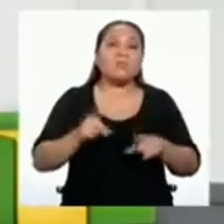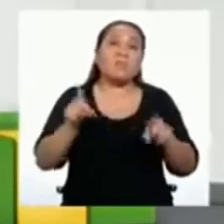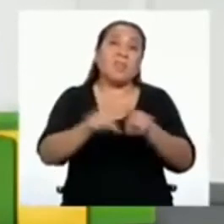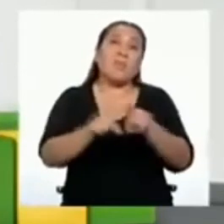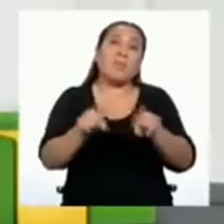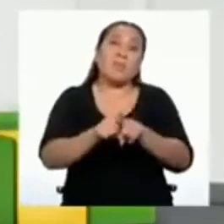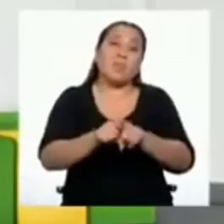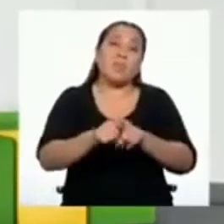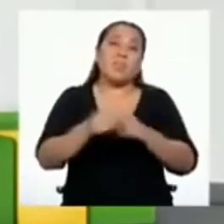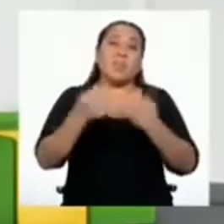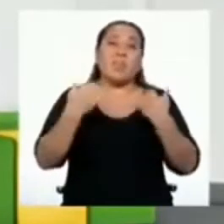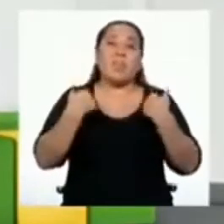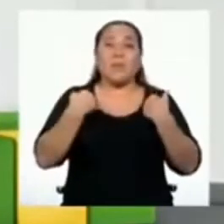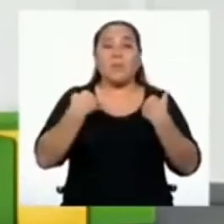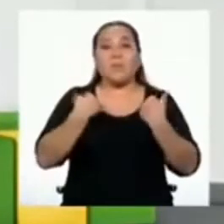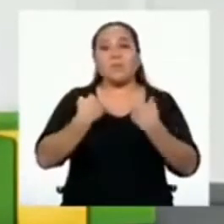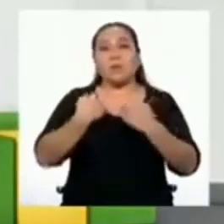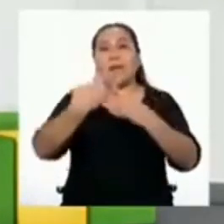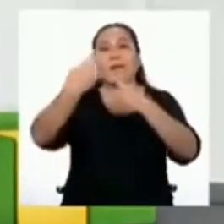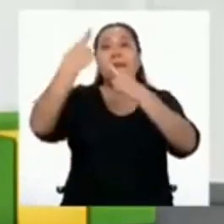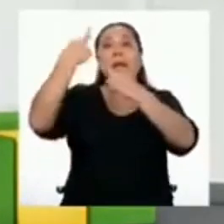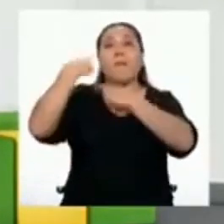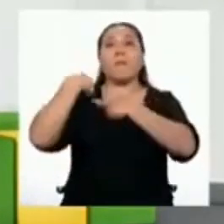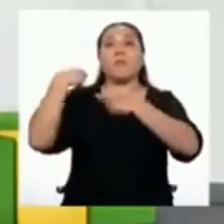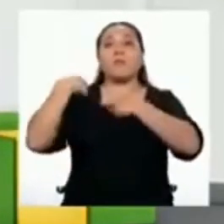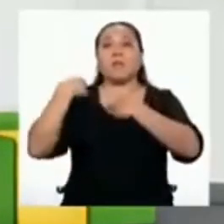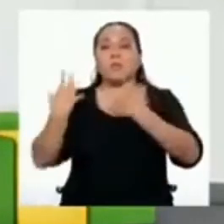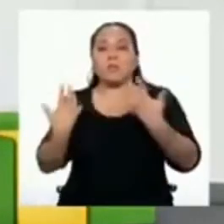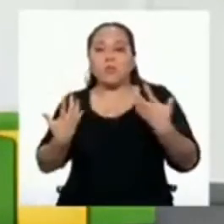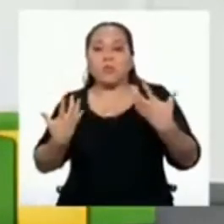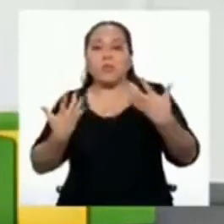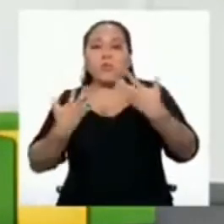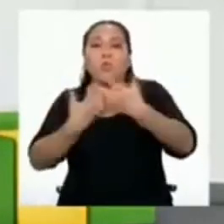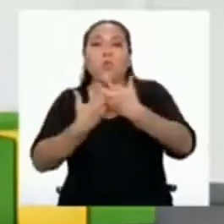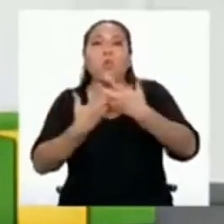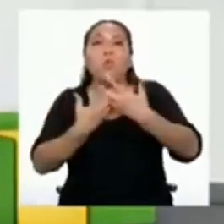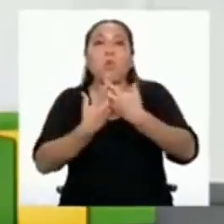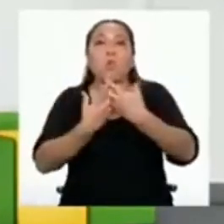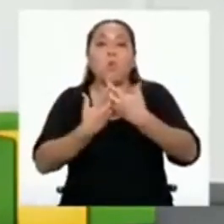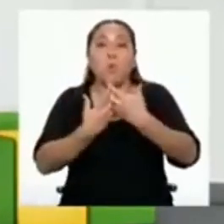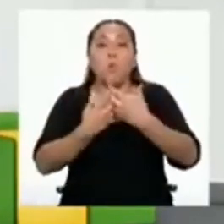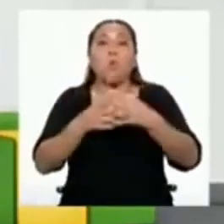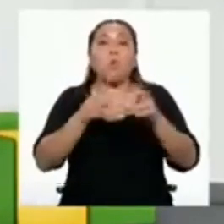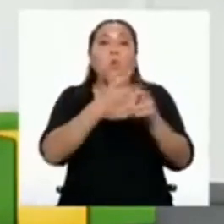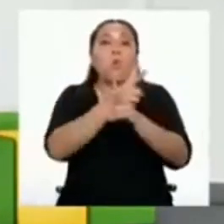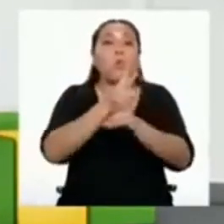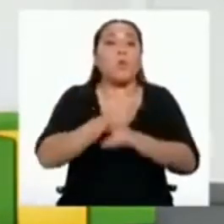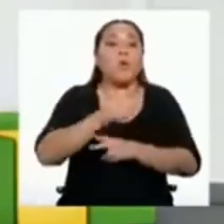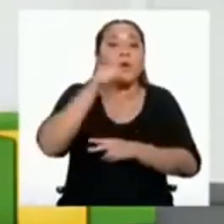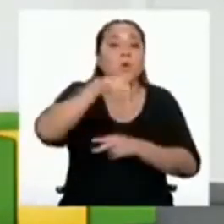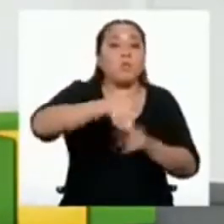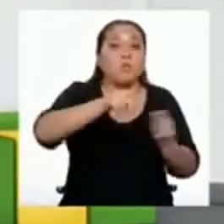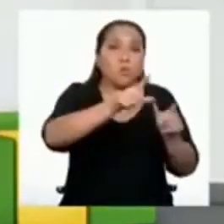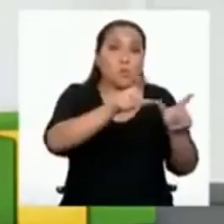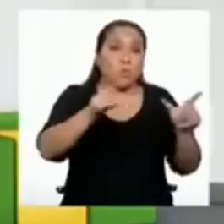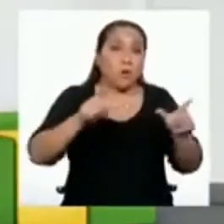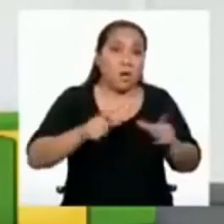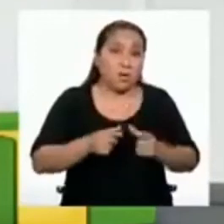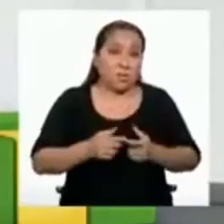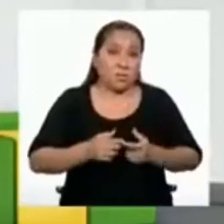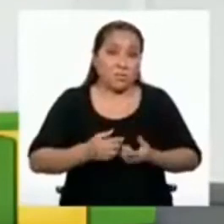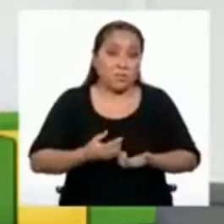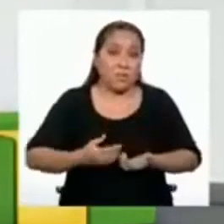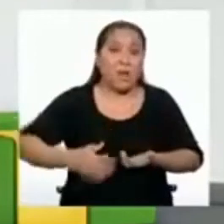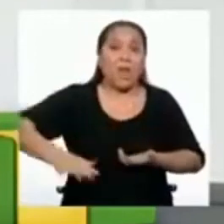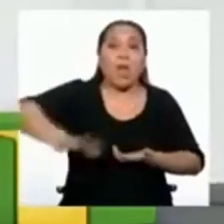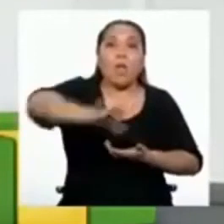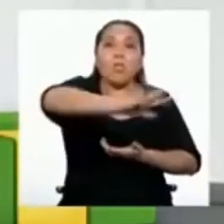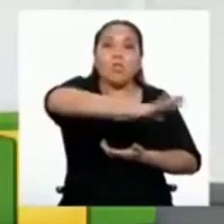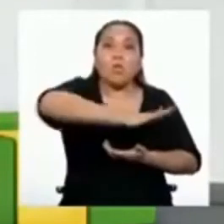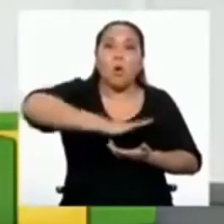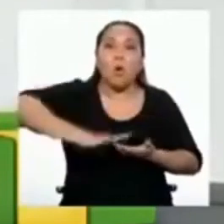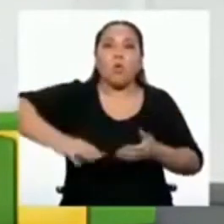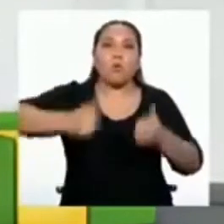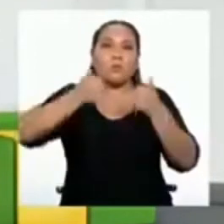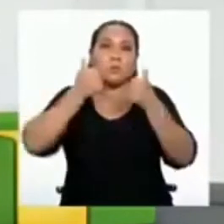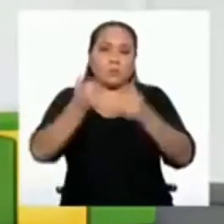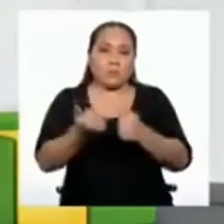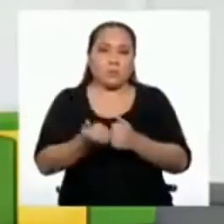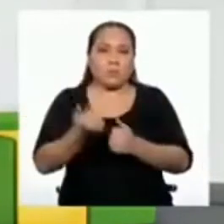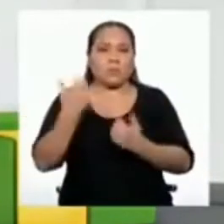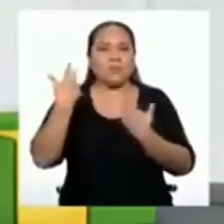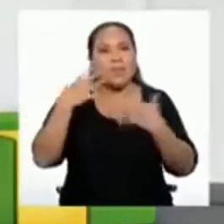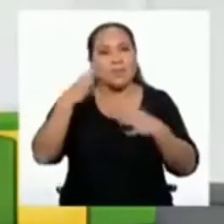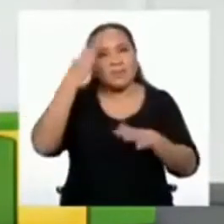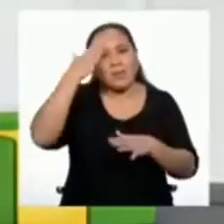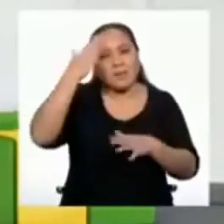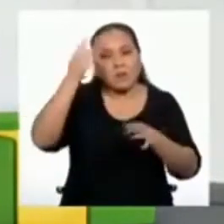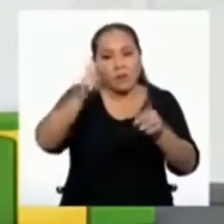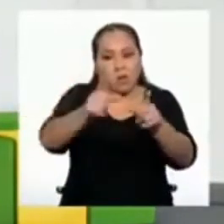deberes y estos están muy relacionados al cuidado de estos espacios a favor del bien común. Entonces, si sabemos